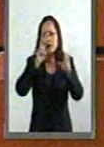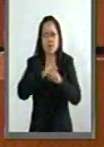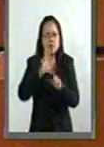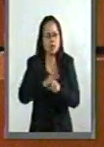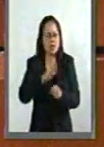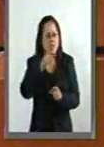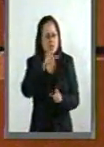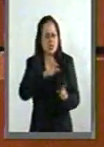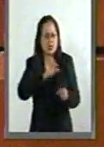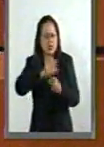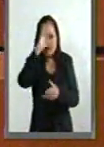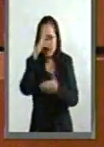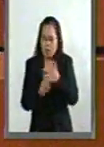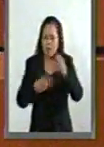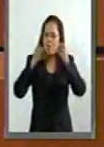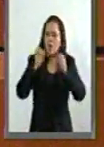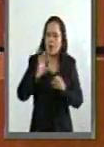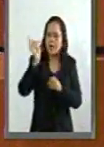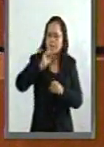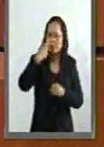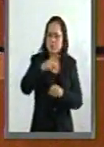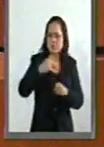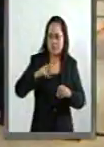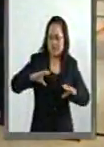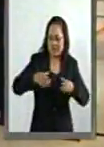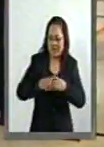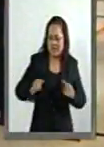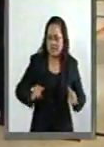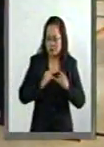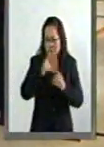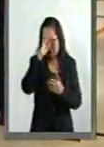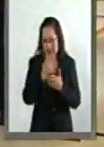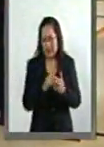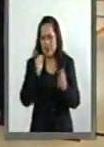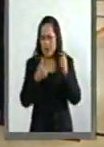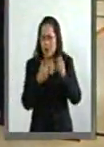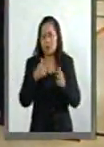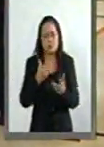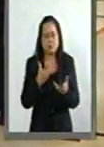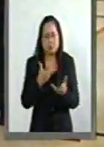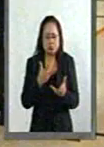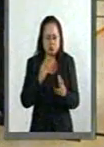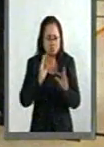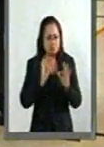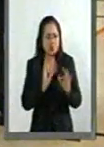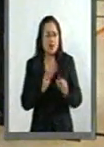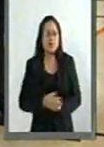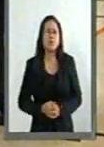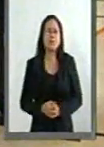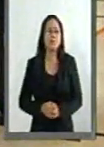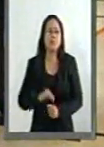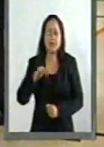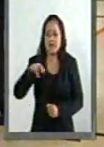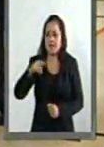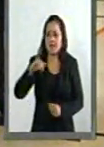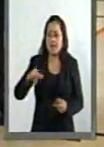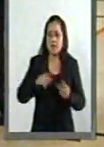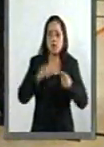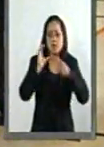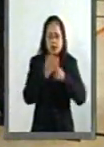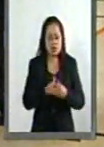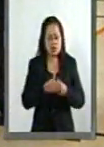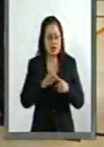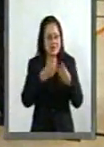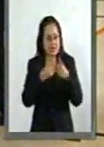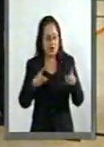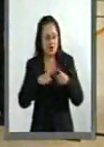que lesionen o que pudieran lesionar la vida institucional. La reflexión sobre la independencia del INEGI y la Comisión de Población y Desarrollo, así como